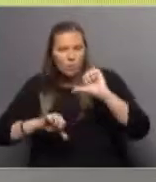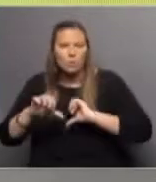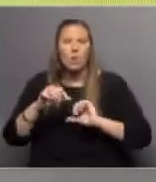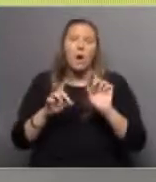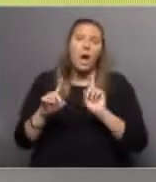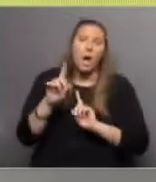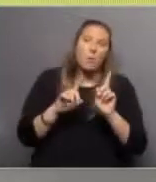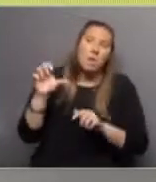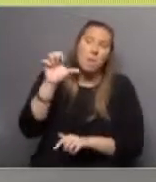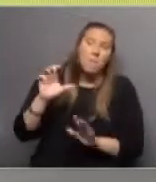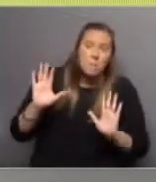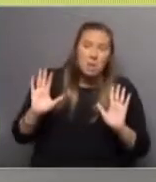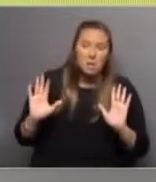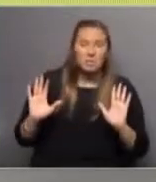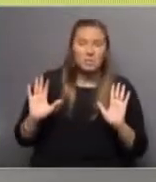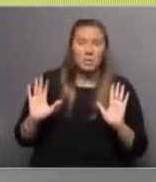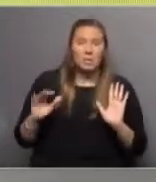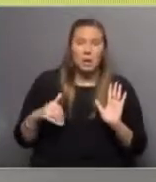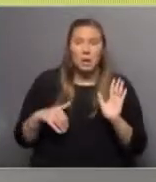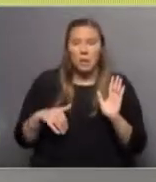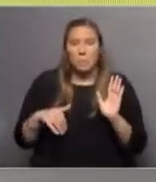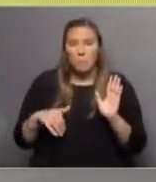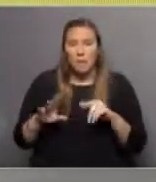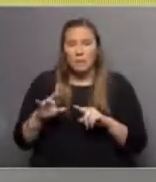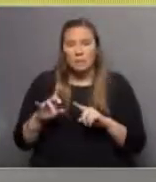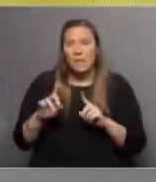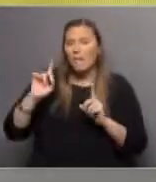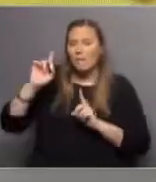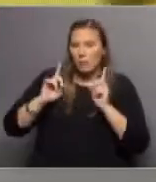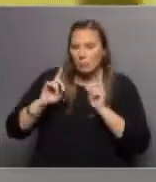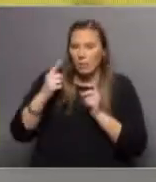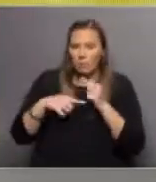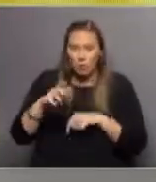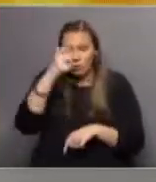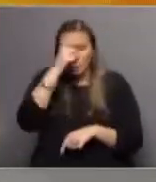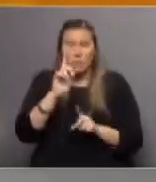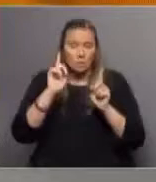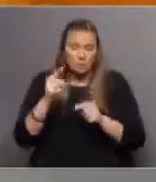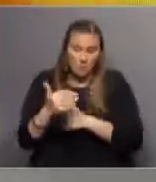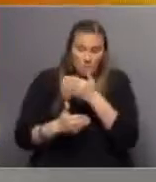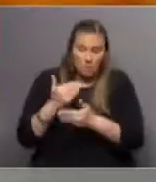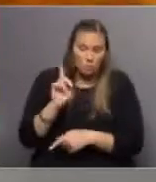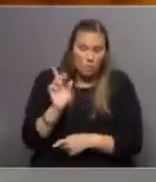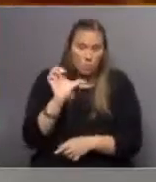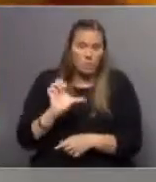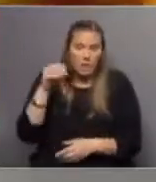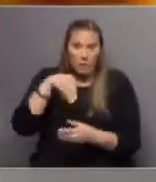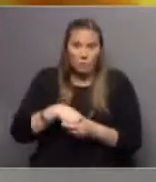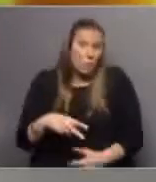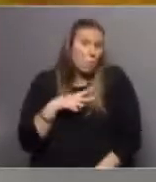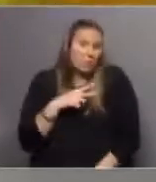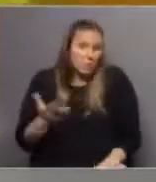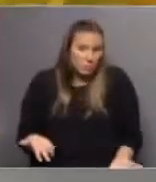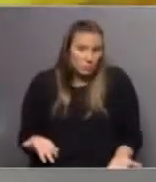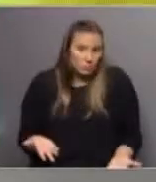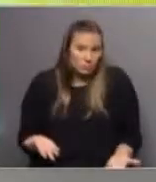a lo sumo en algún emprendimiento más desde el ámbito académico, pero también la ciencia se desarrolla en las empresas en el sector privado,